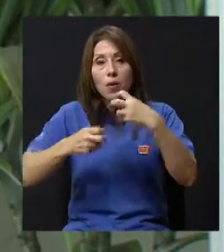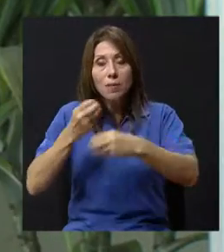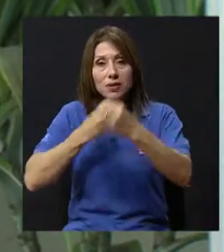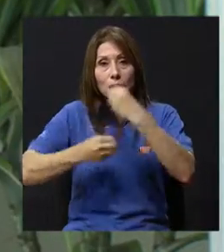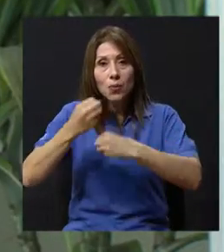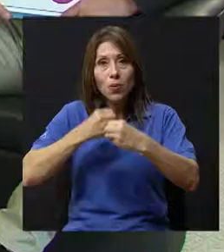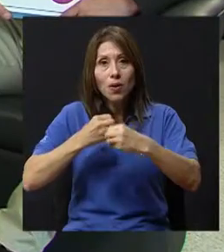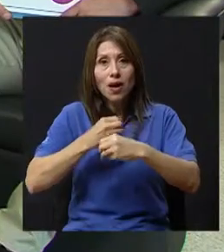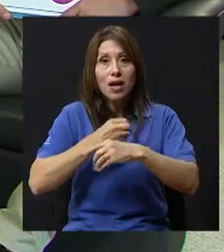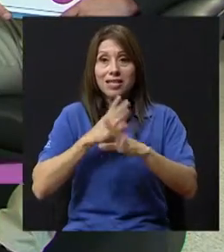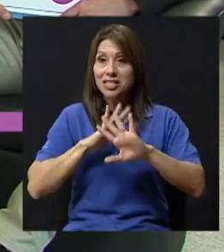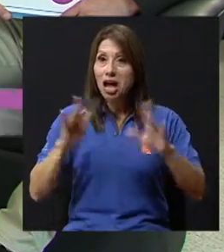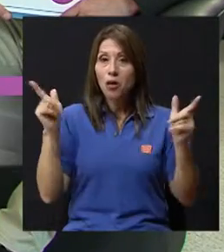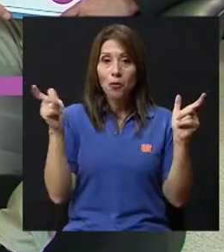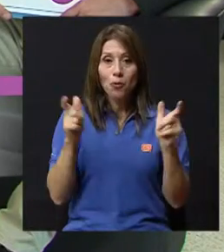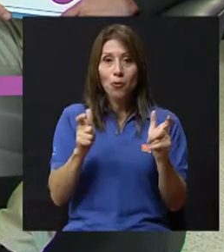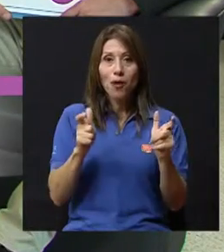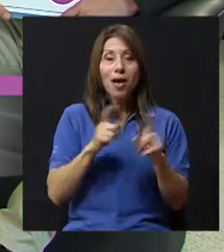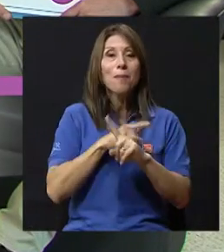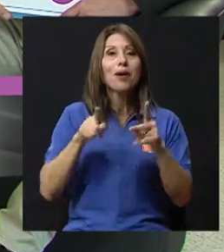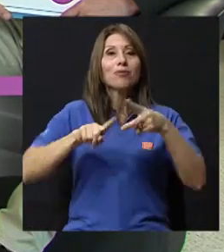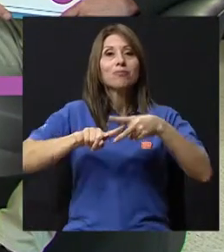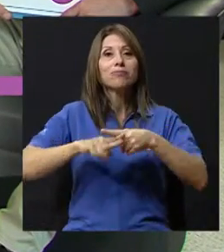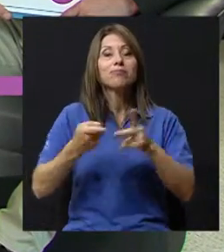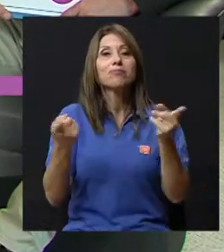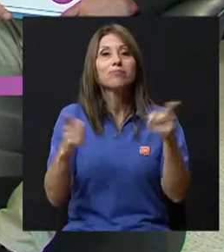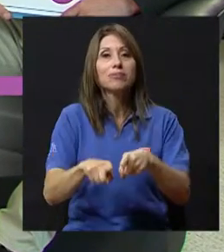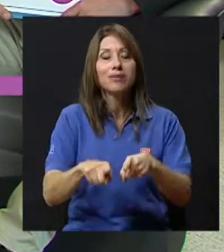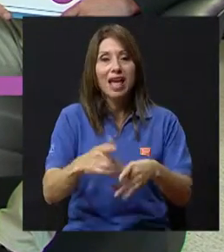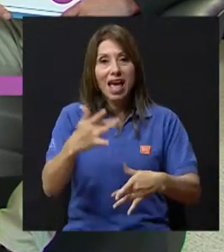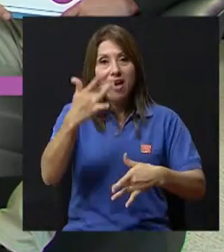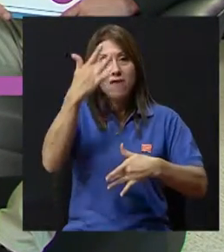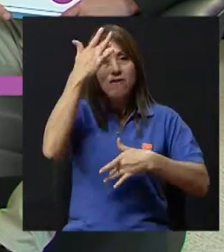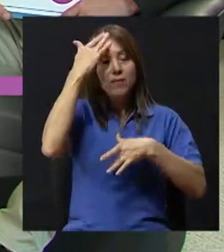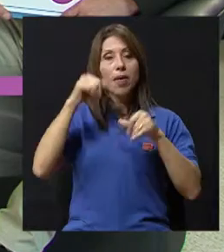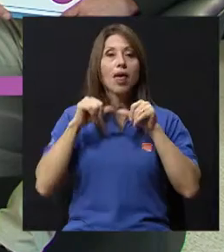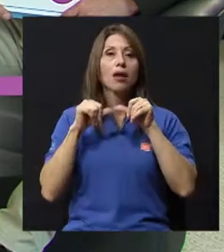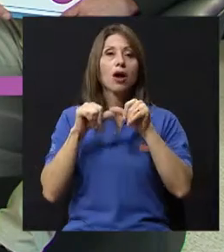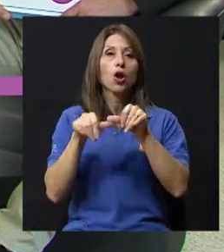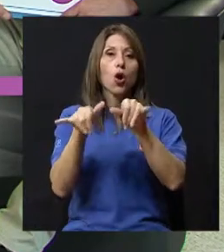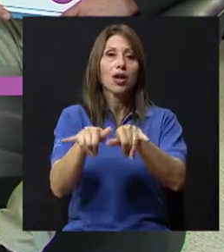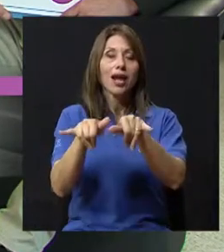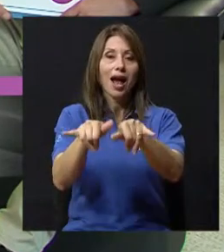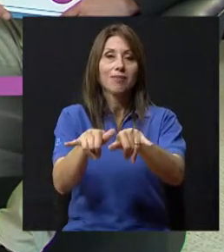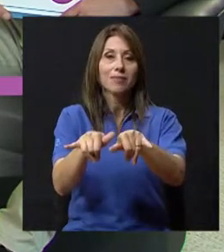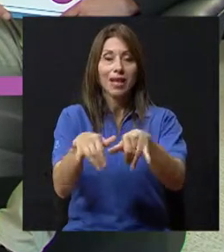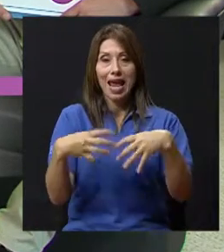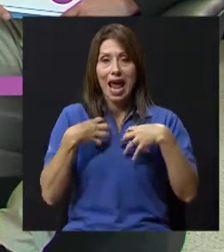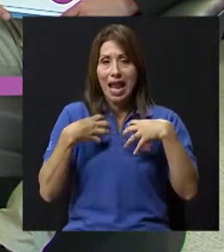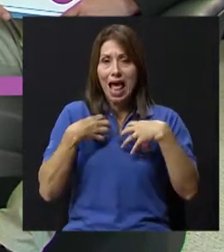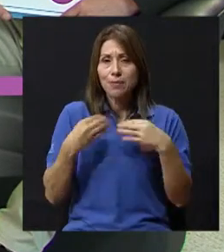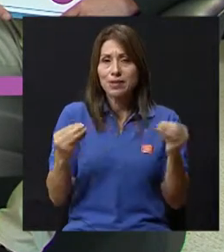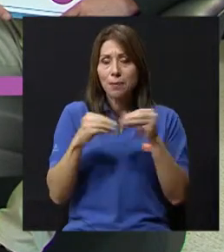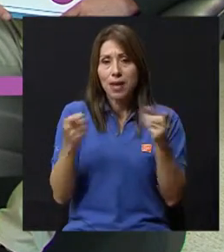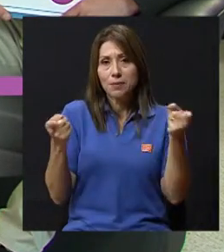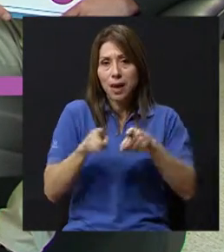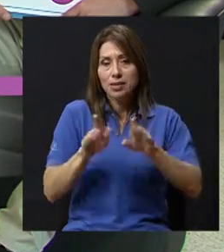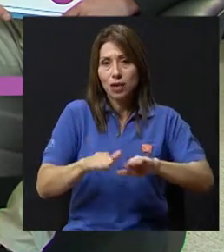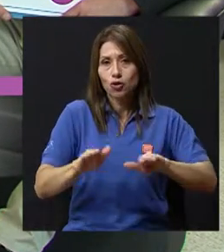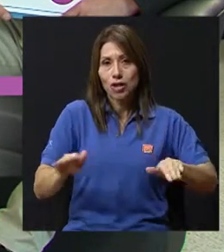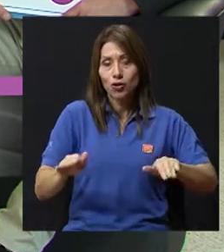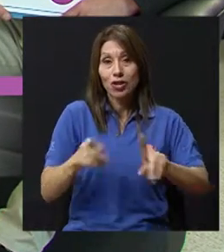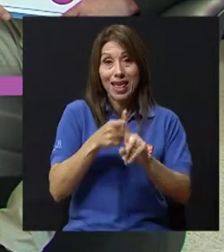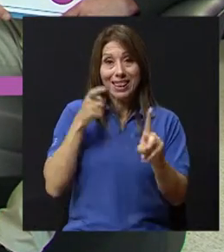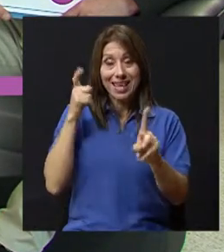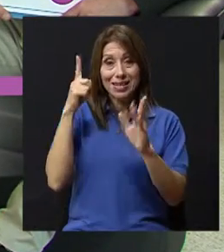crónicas. Y el asma es la enfermedad crónica más frecuente en los niños. Nosotros desde 1989 venimos haciendo